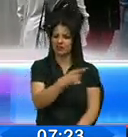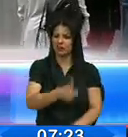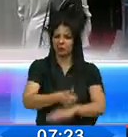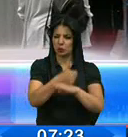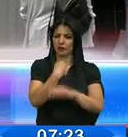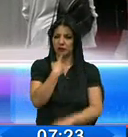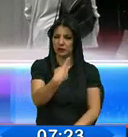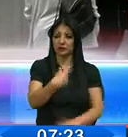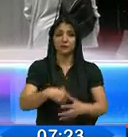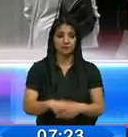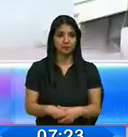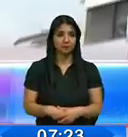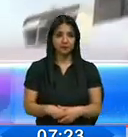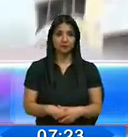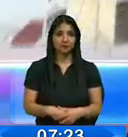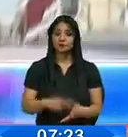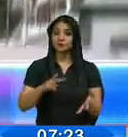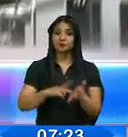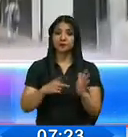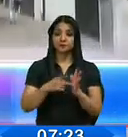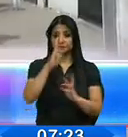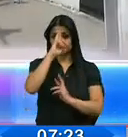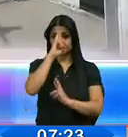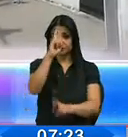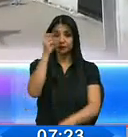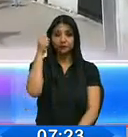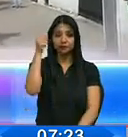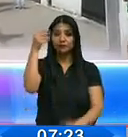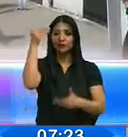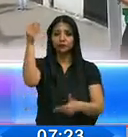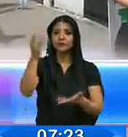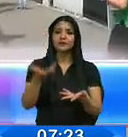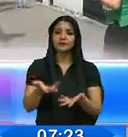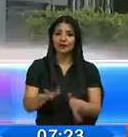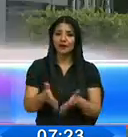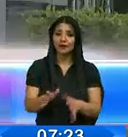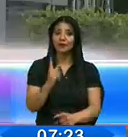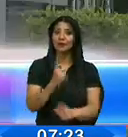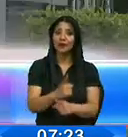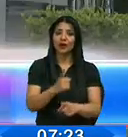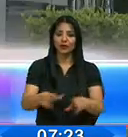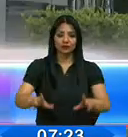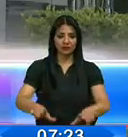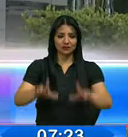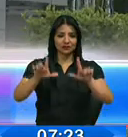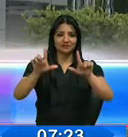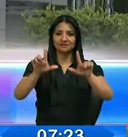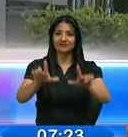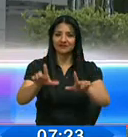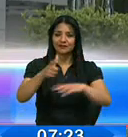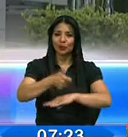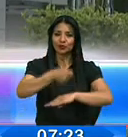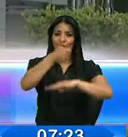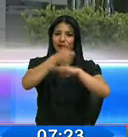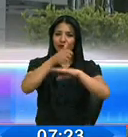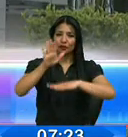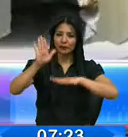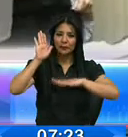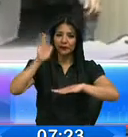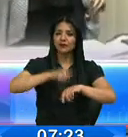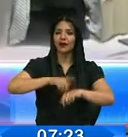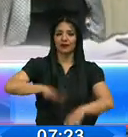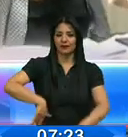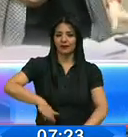considera que se vulneraron derechos políticos y retrasaron la entrega de credenciales a las autoridades electas.